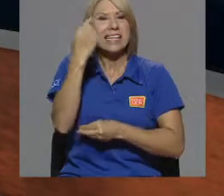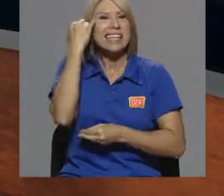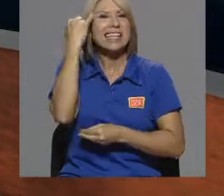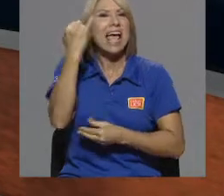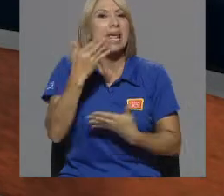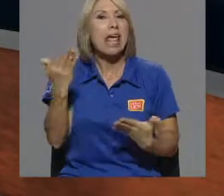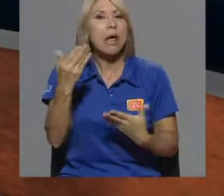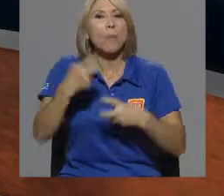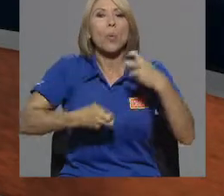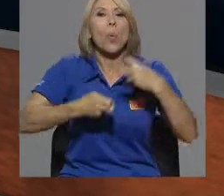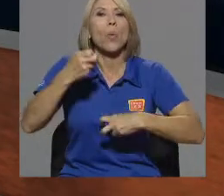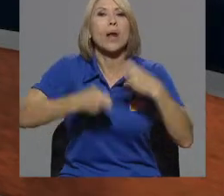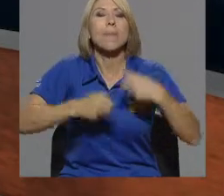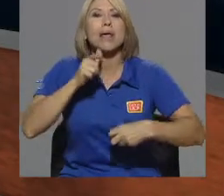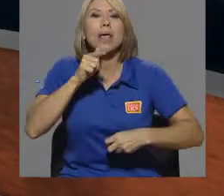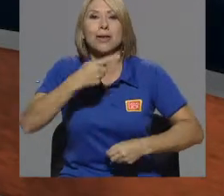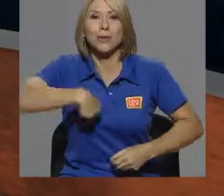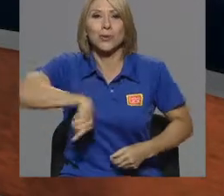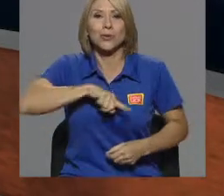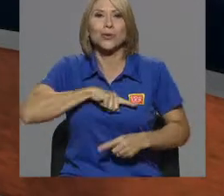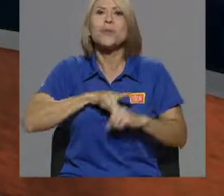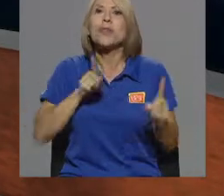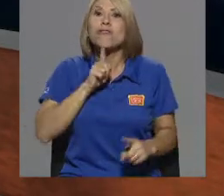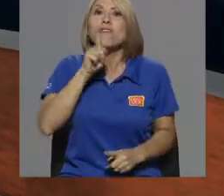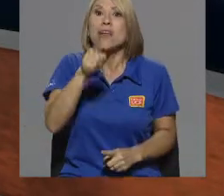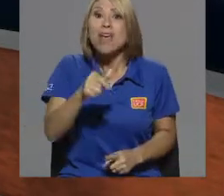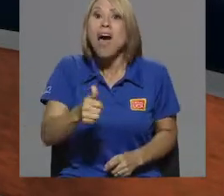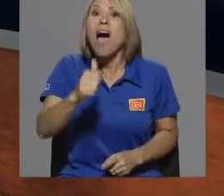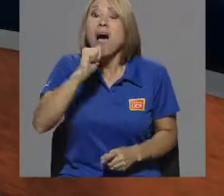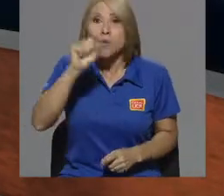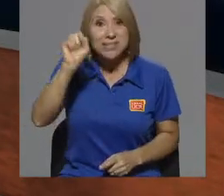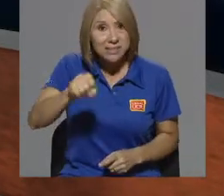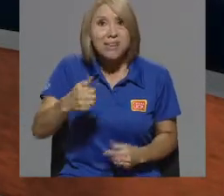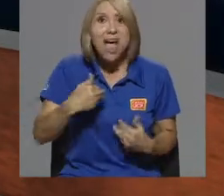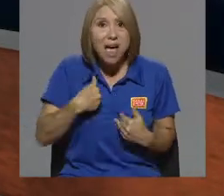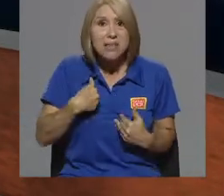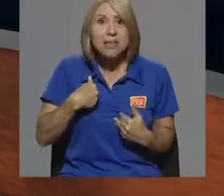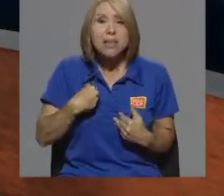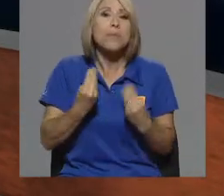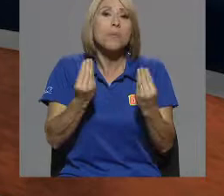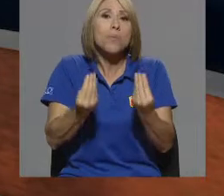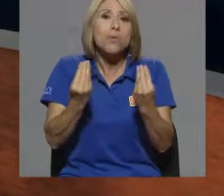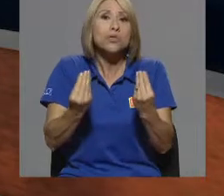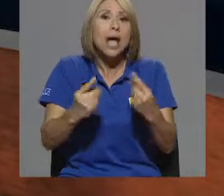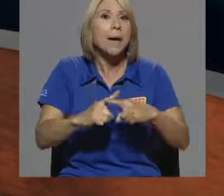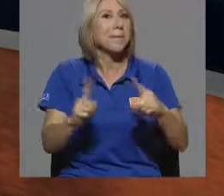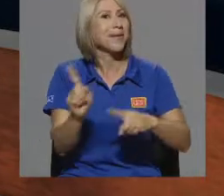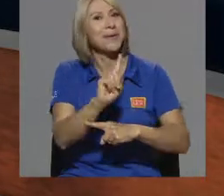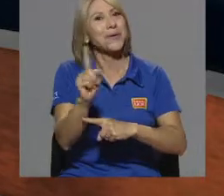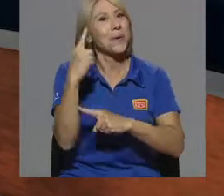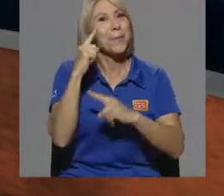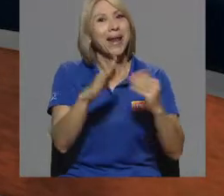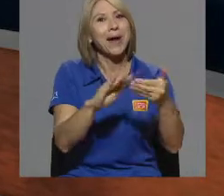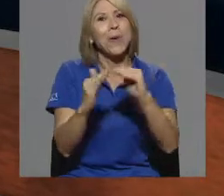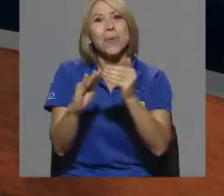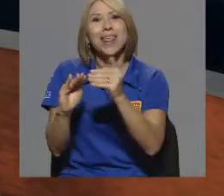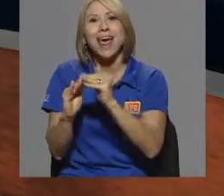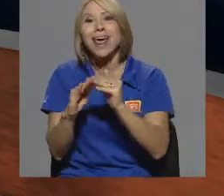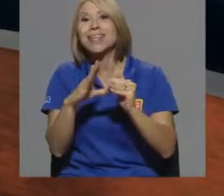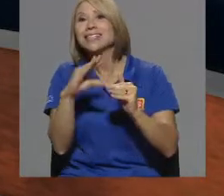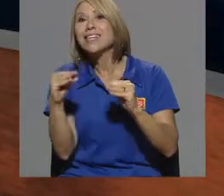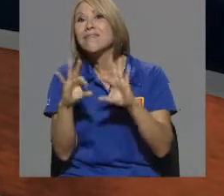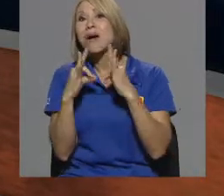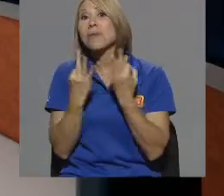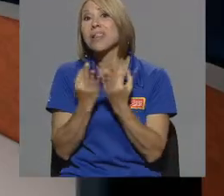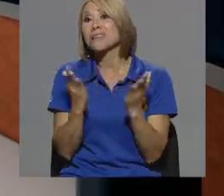sobre nosotros. Cuando la realidad es que agua sí hay, y mucha, pero no para las comunidades y hogares que sufren su